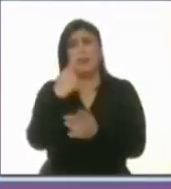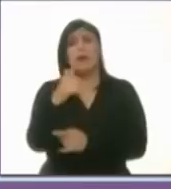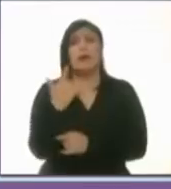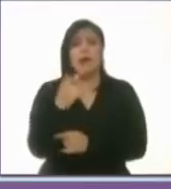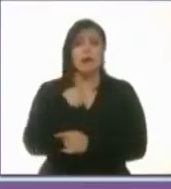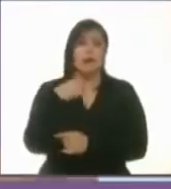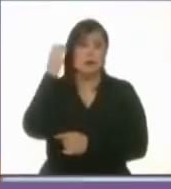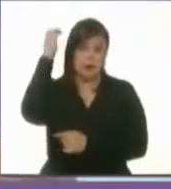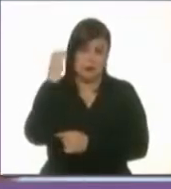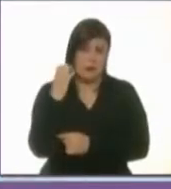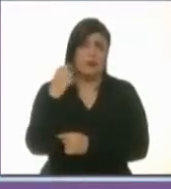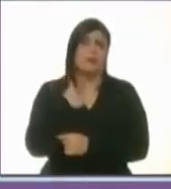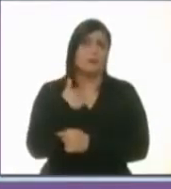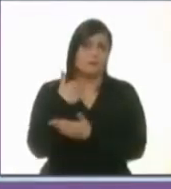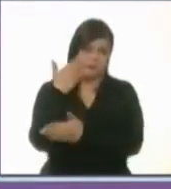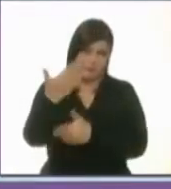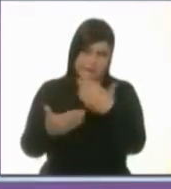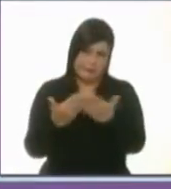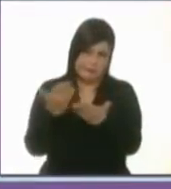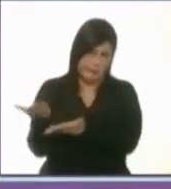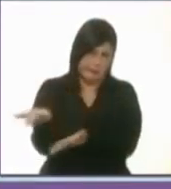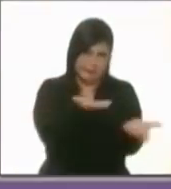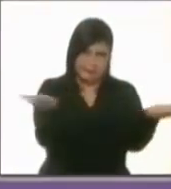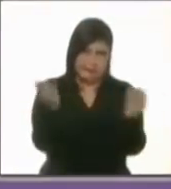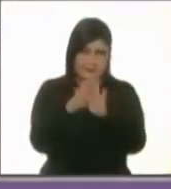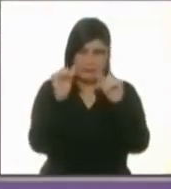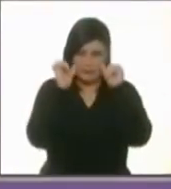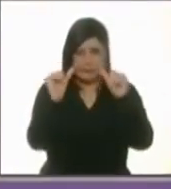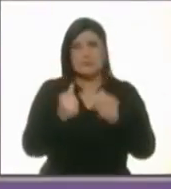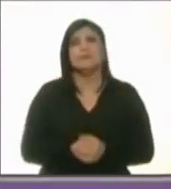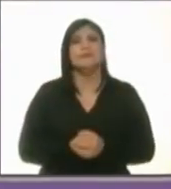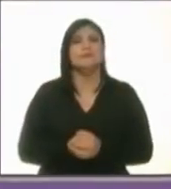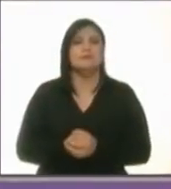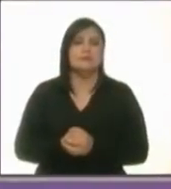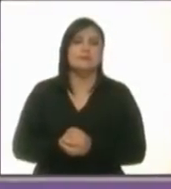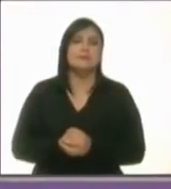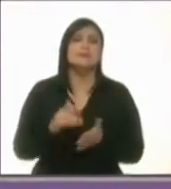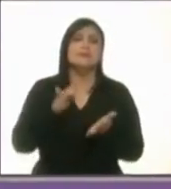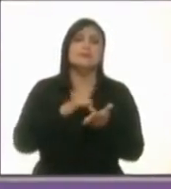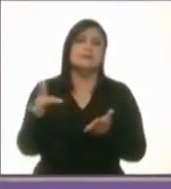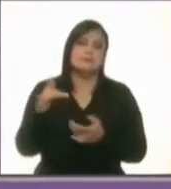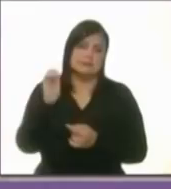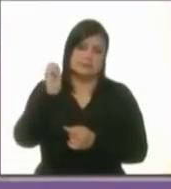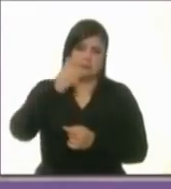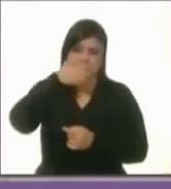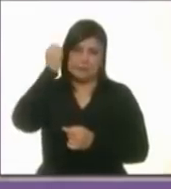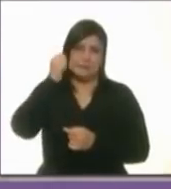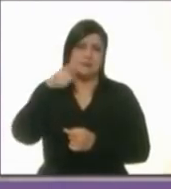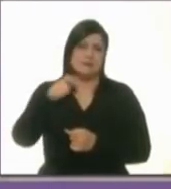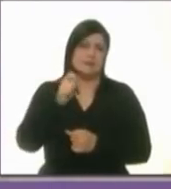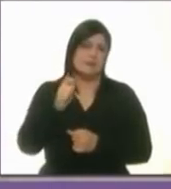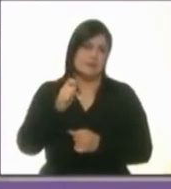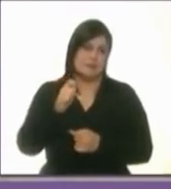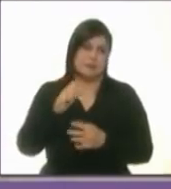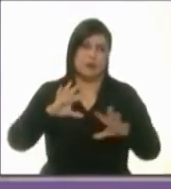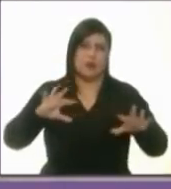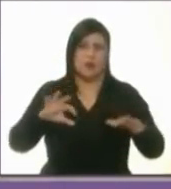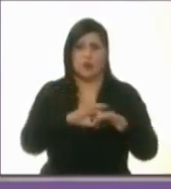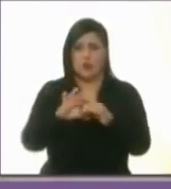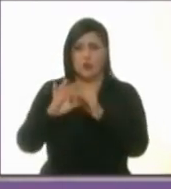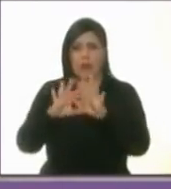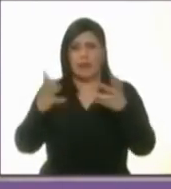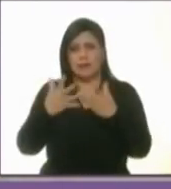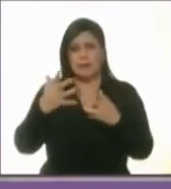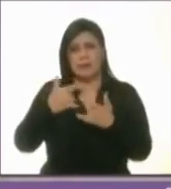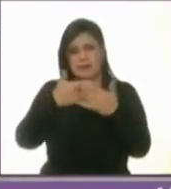Claudia Sheinbaum y estoy para servirte. Muchísimas gracias candidata de Juntos Haremos Historia Claudia